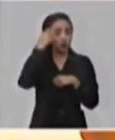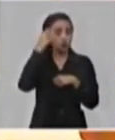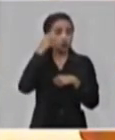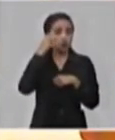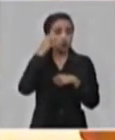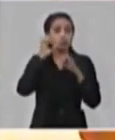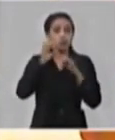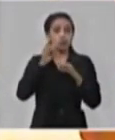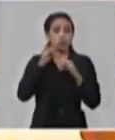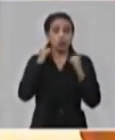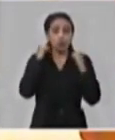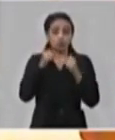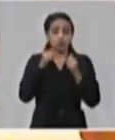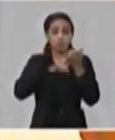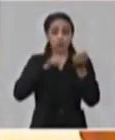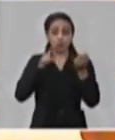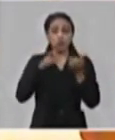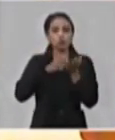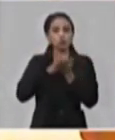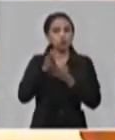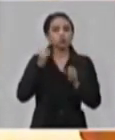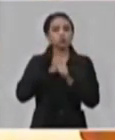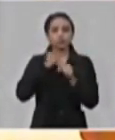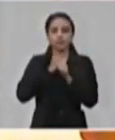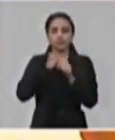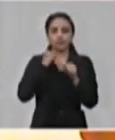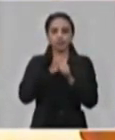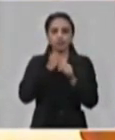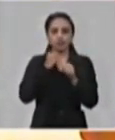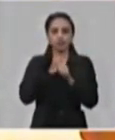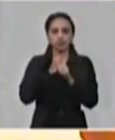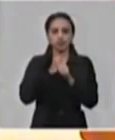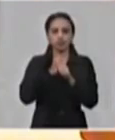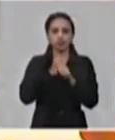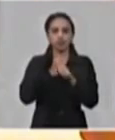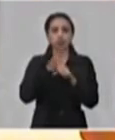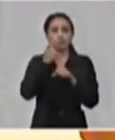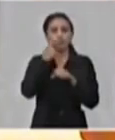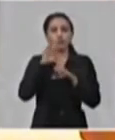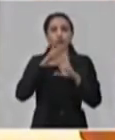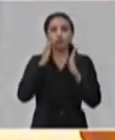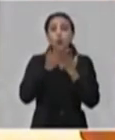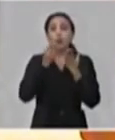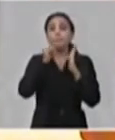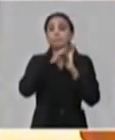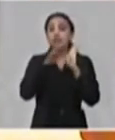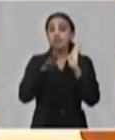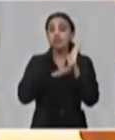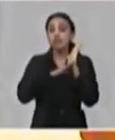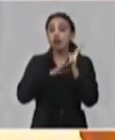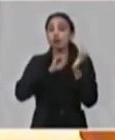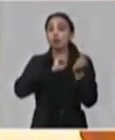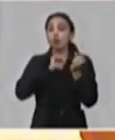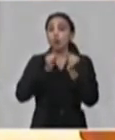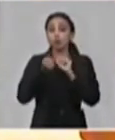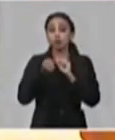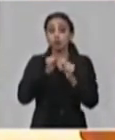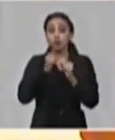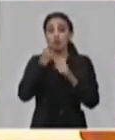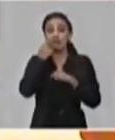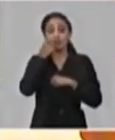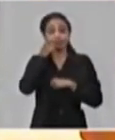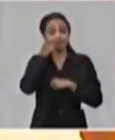la dirección de nuestro partido, seguiremos trabajando y tomando todas las medidas necesarias, chequeando